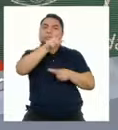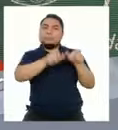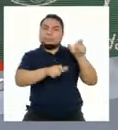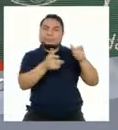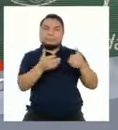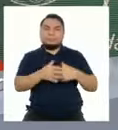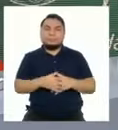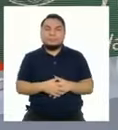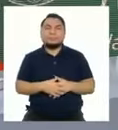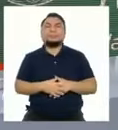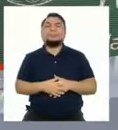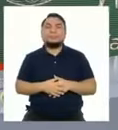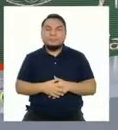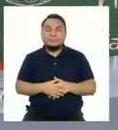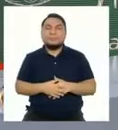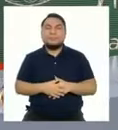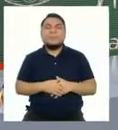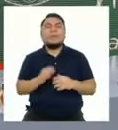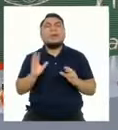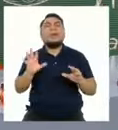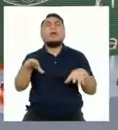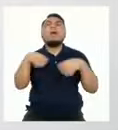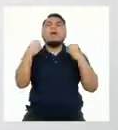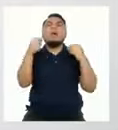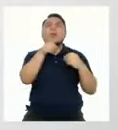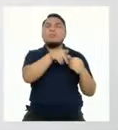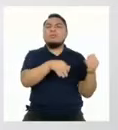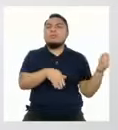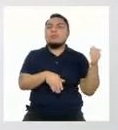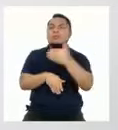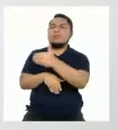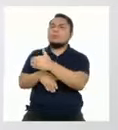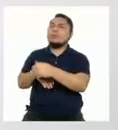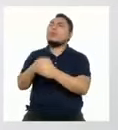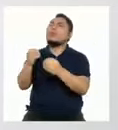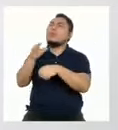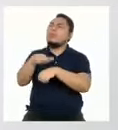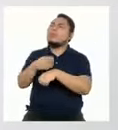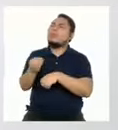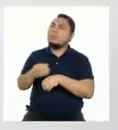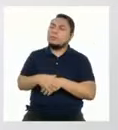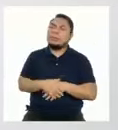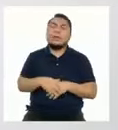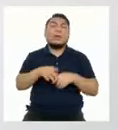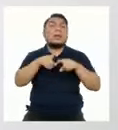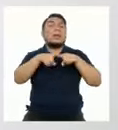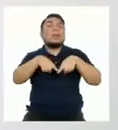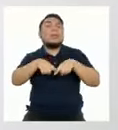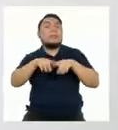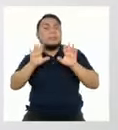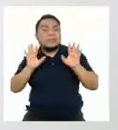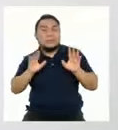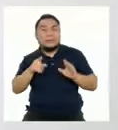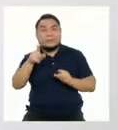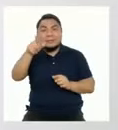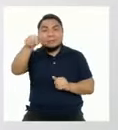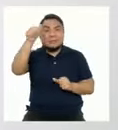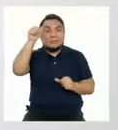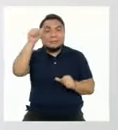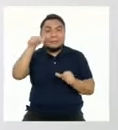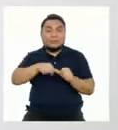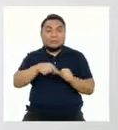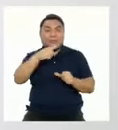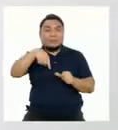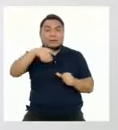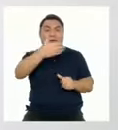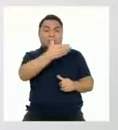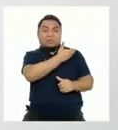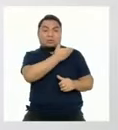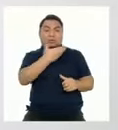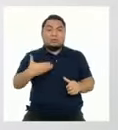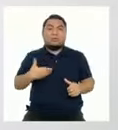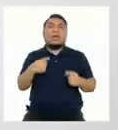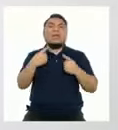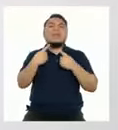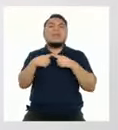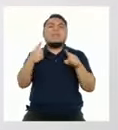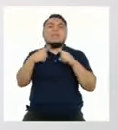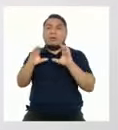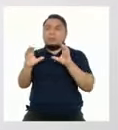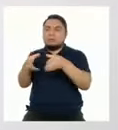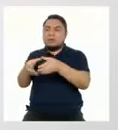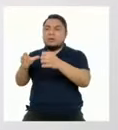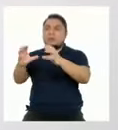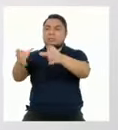ciudadanía. Pero, ¿cómo interviene? Depende. Recuerda que el Estado está compuesto por muchas